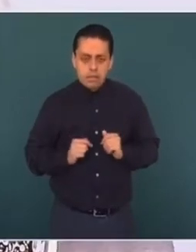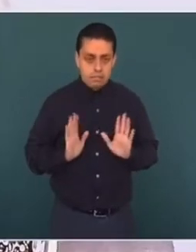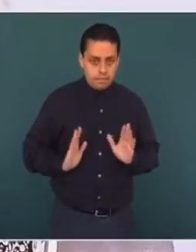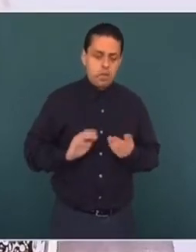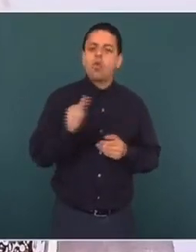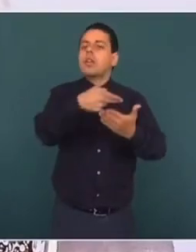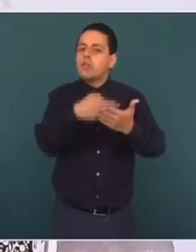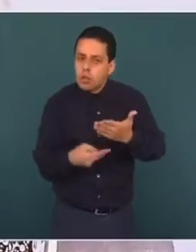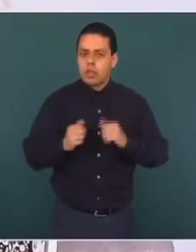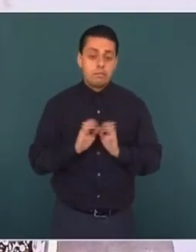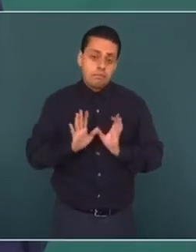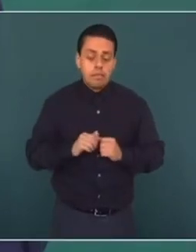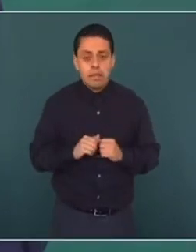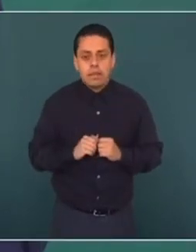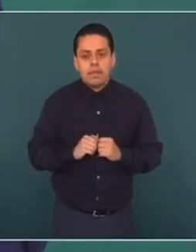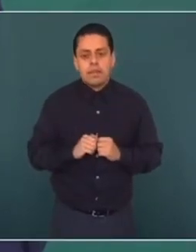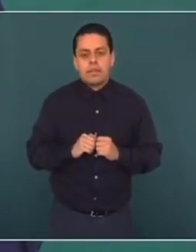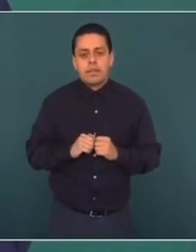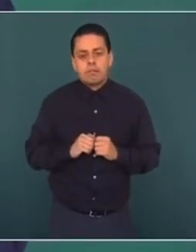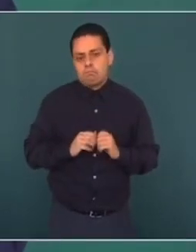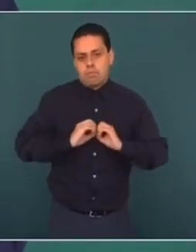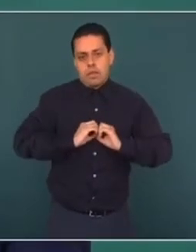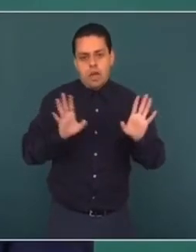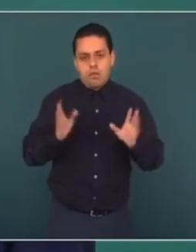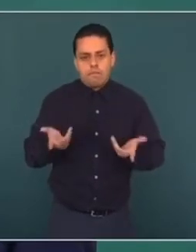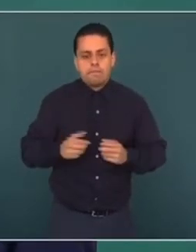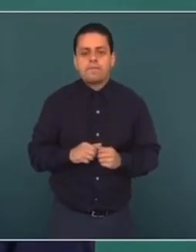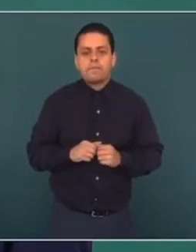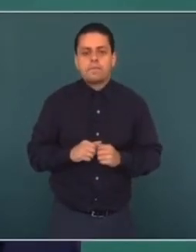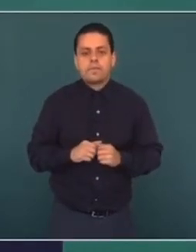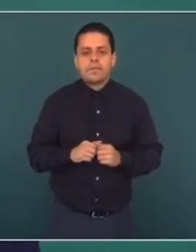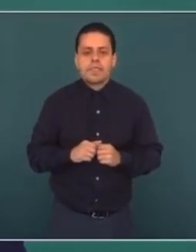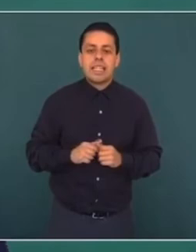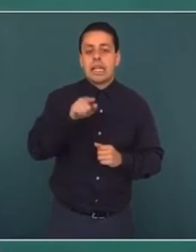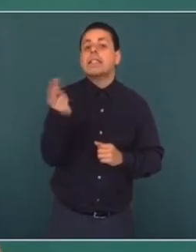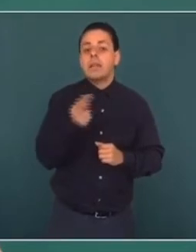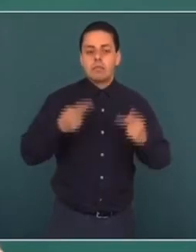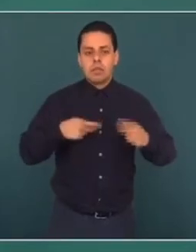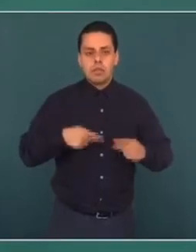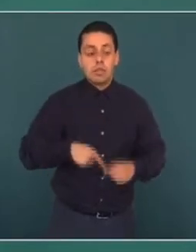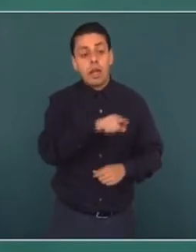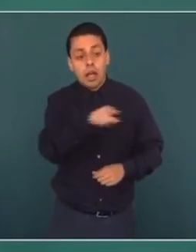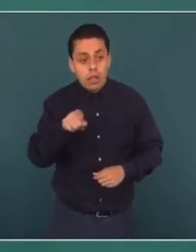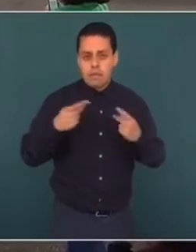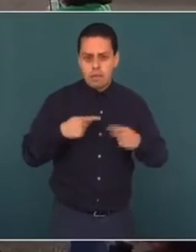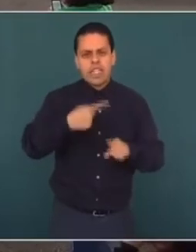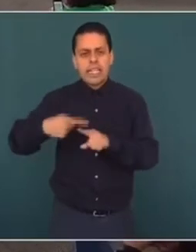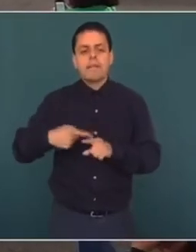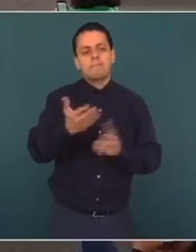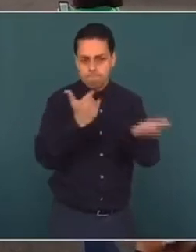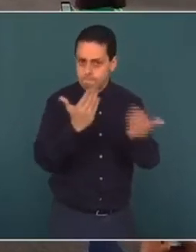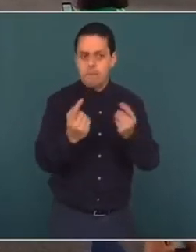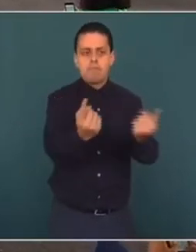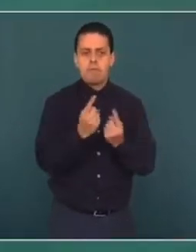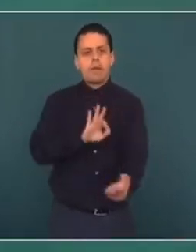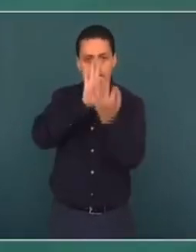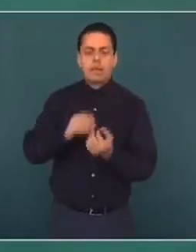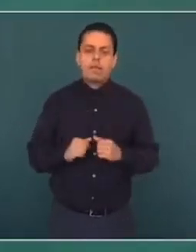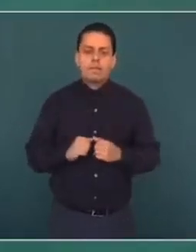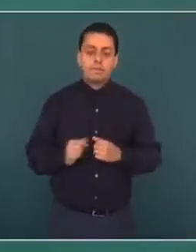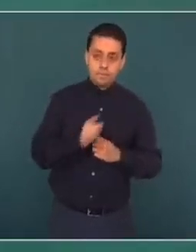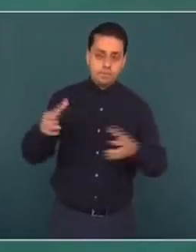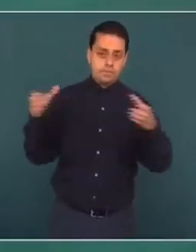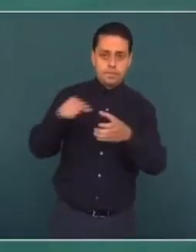recibos de entrega de dinero. Desde luego, tiene que llamarse a declarar a los involucrados. Tiene la Fiscalía que hacer